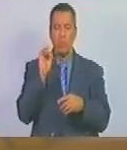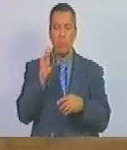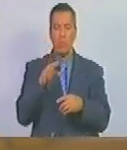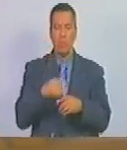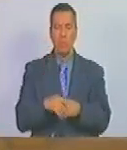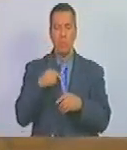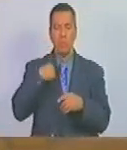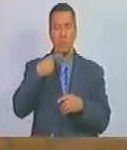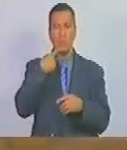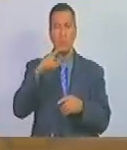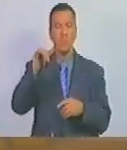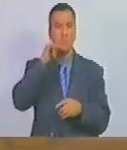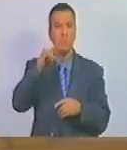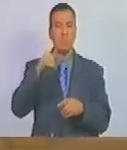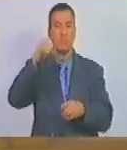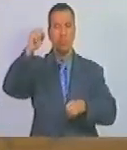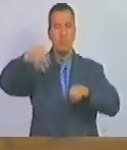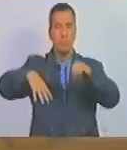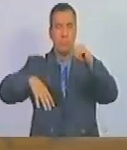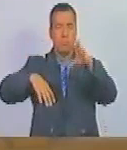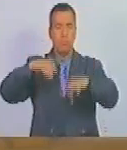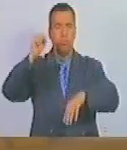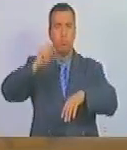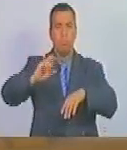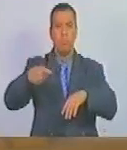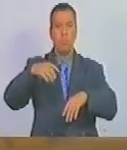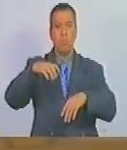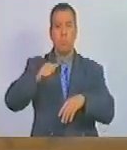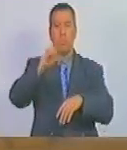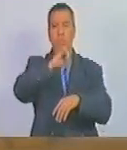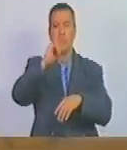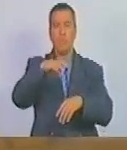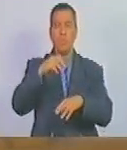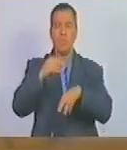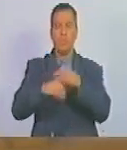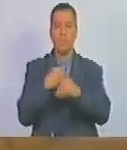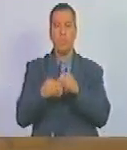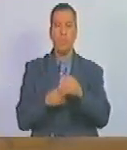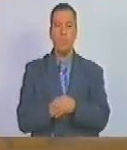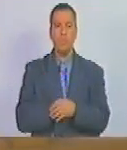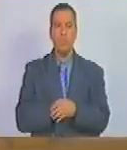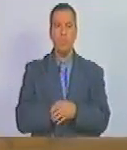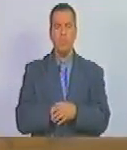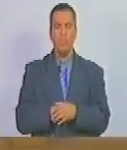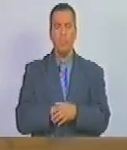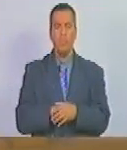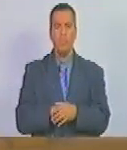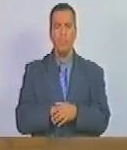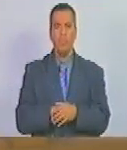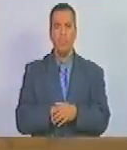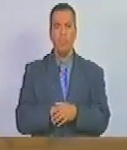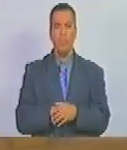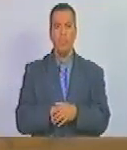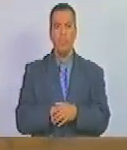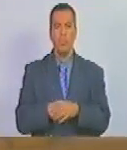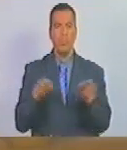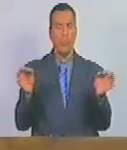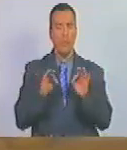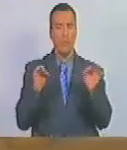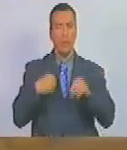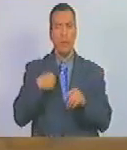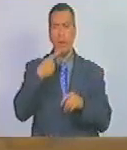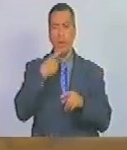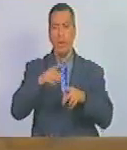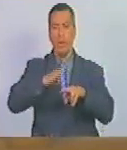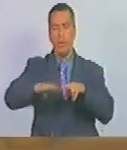denunciando los bombardeos que la franja de Gaza estaba recibiendo por cierto nadie habla de las